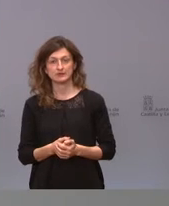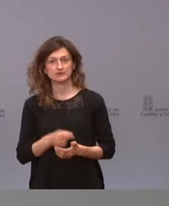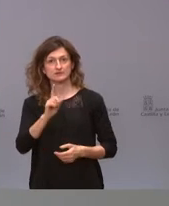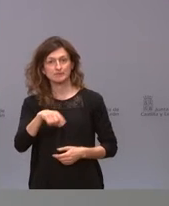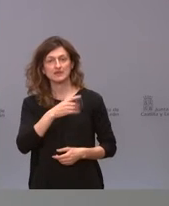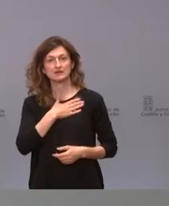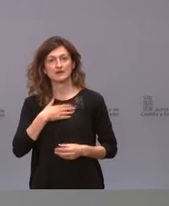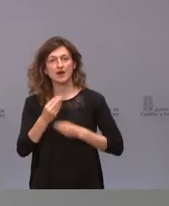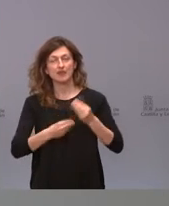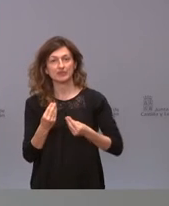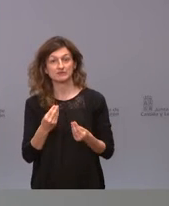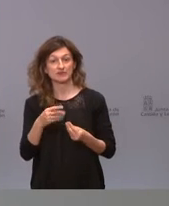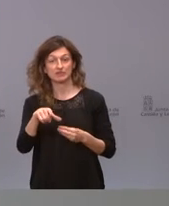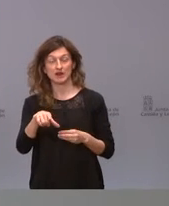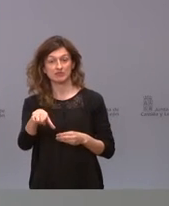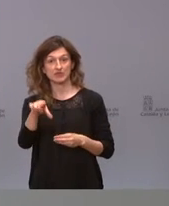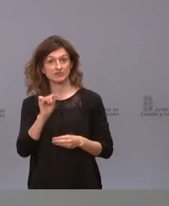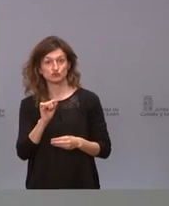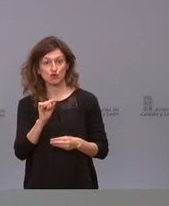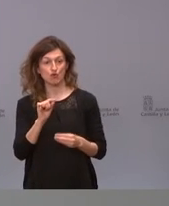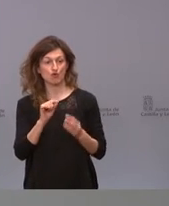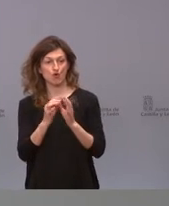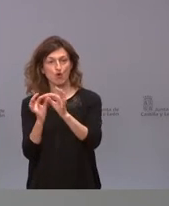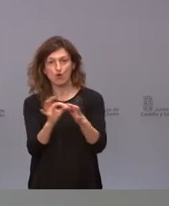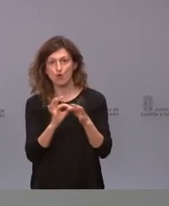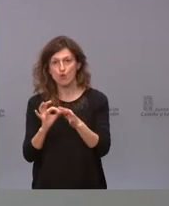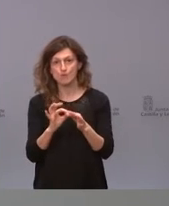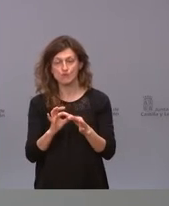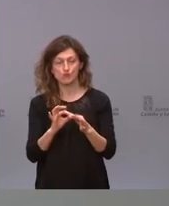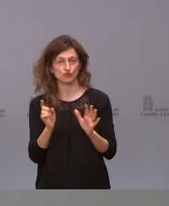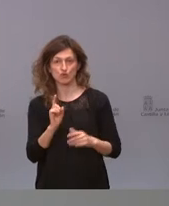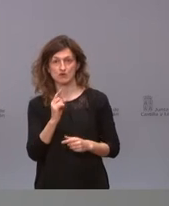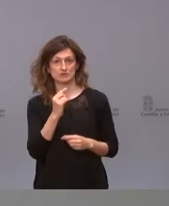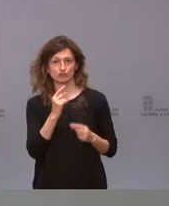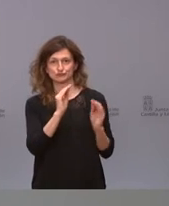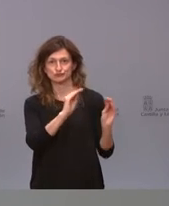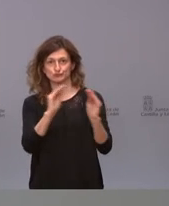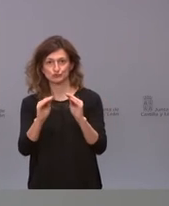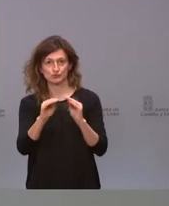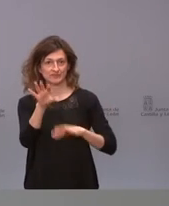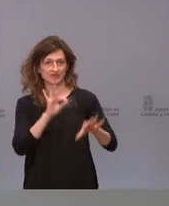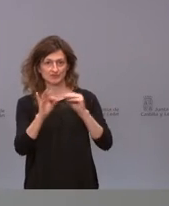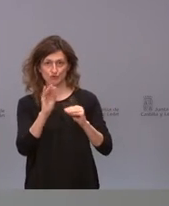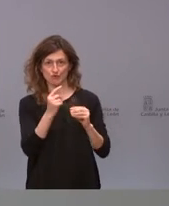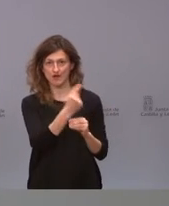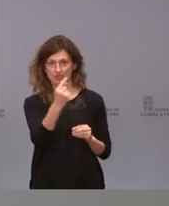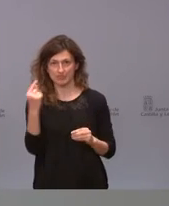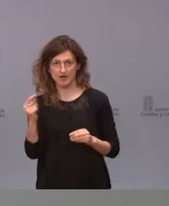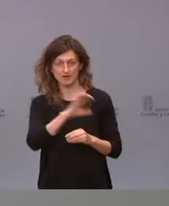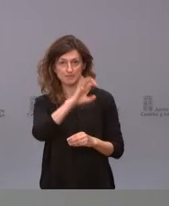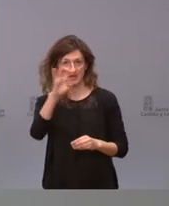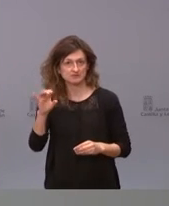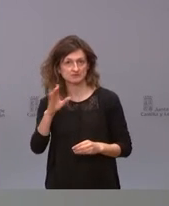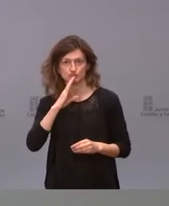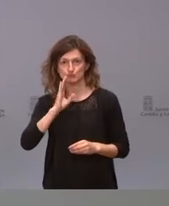a hacer. No tomaron una decisión, no tomaron una postura común, cada uno va a tomar las decisiones que le parezca más